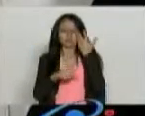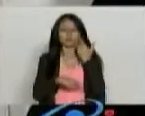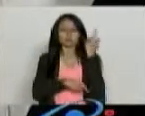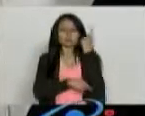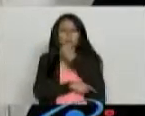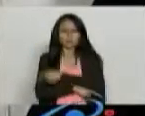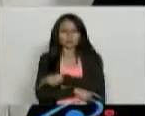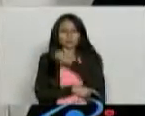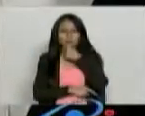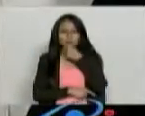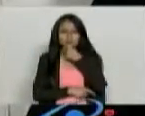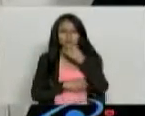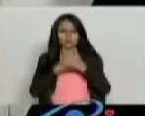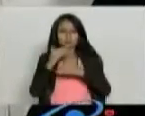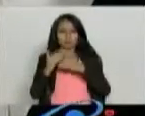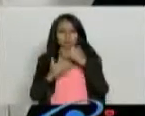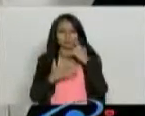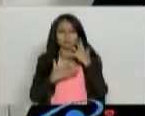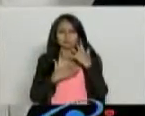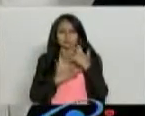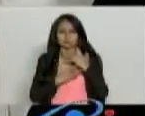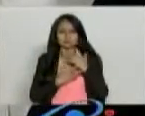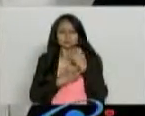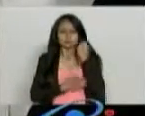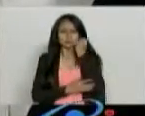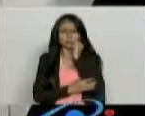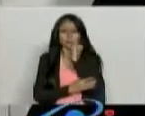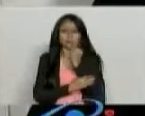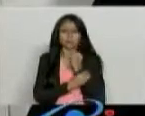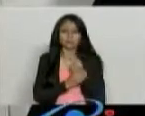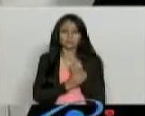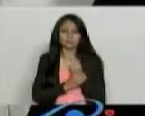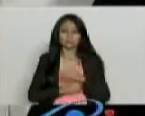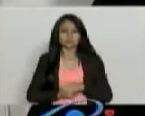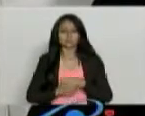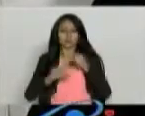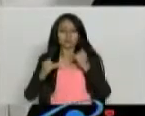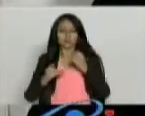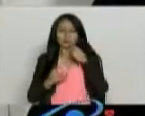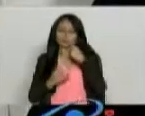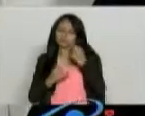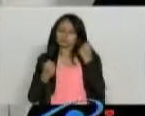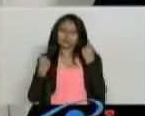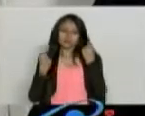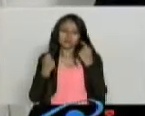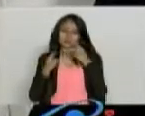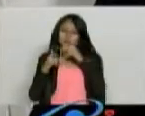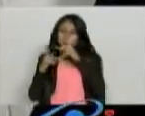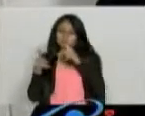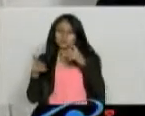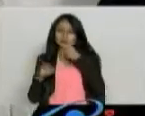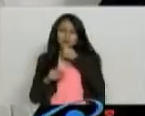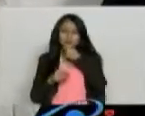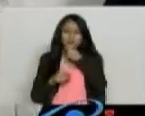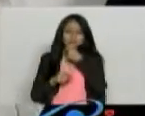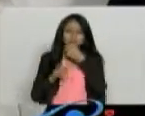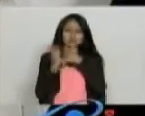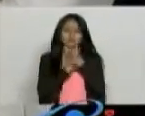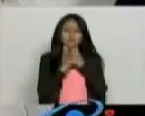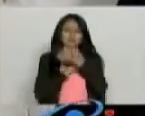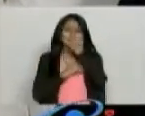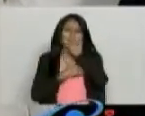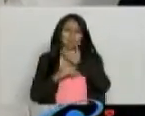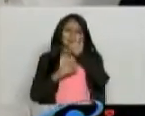muchas personas. Porque yo no entiendo por qué el disfrute de un noticiero es contar únicamente lo malo.